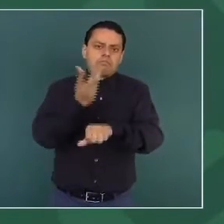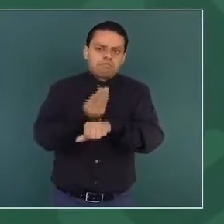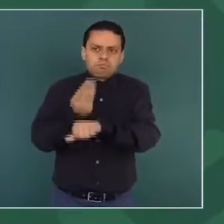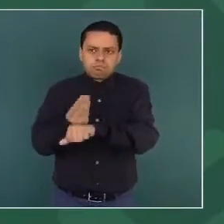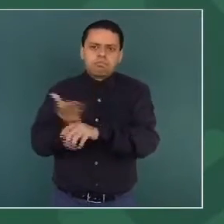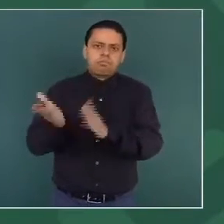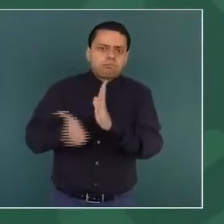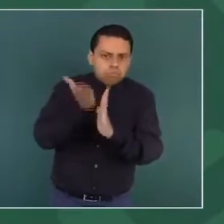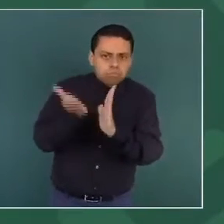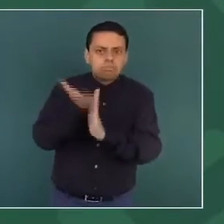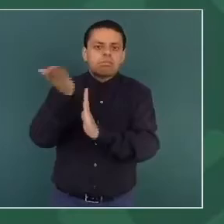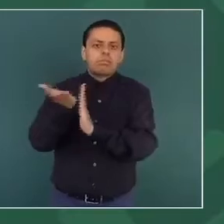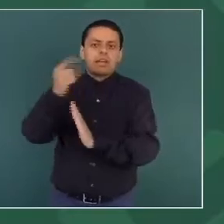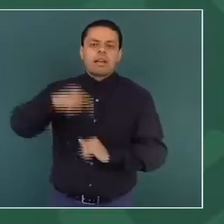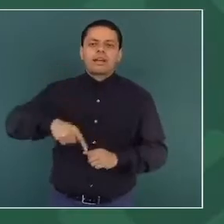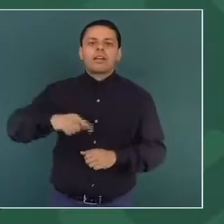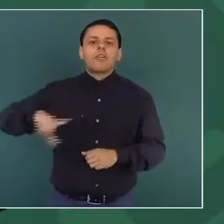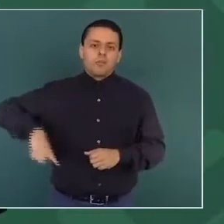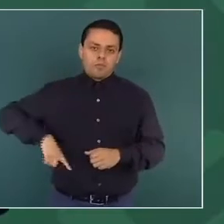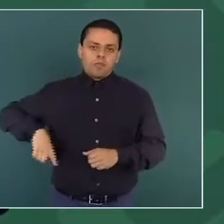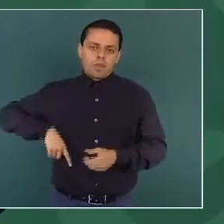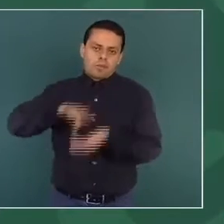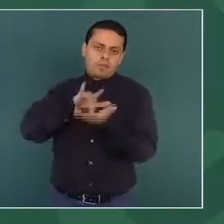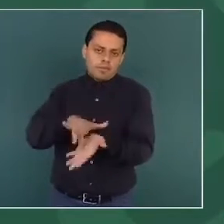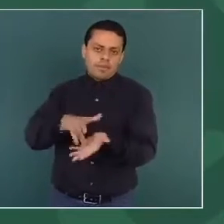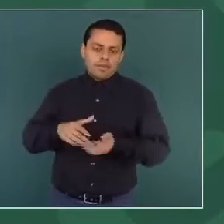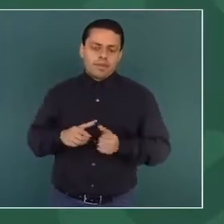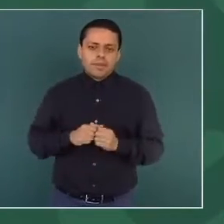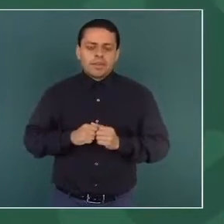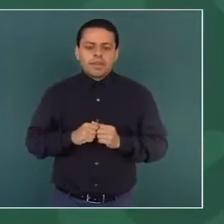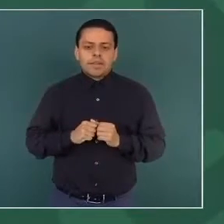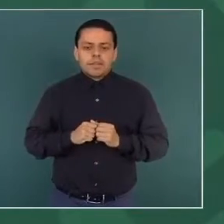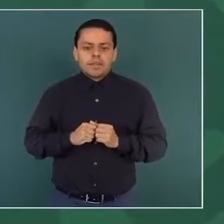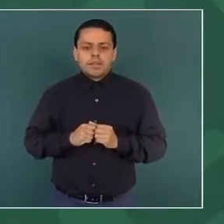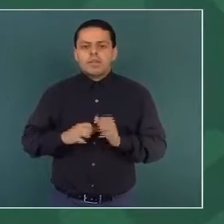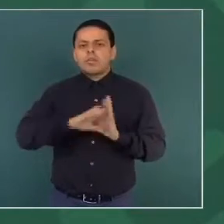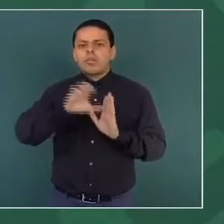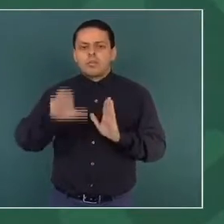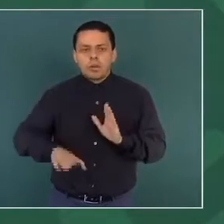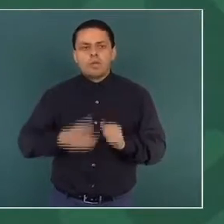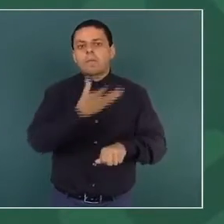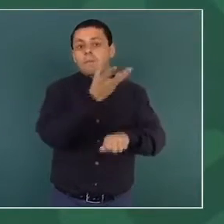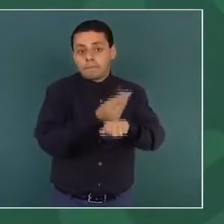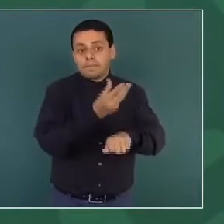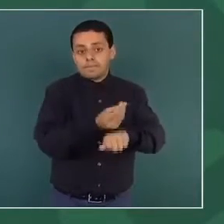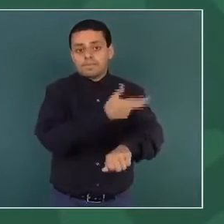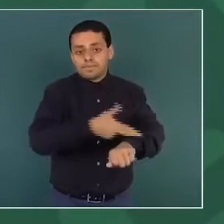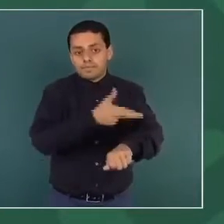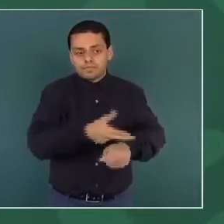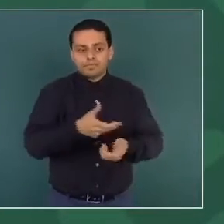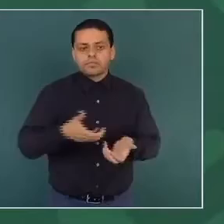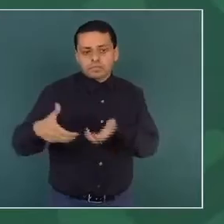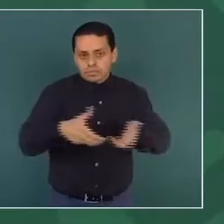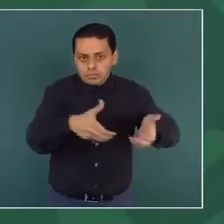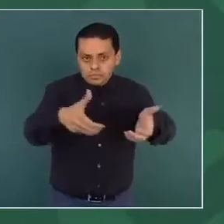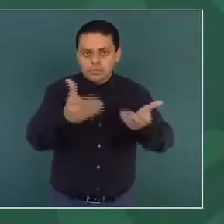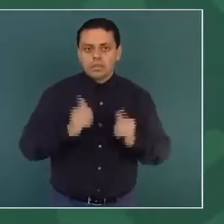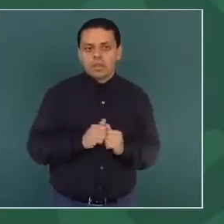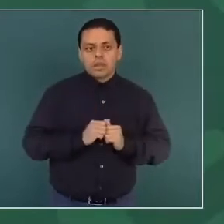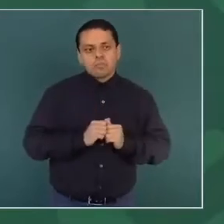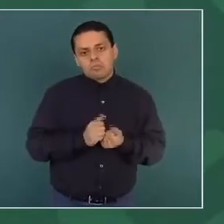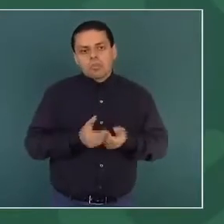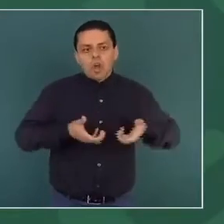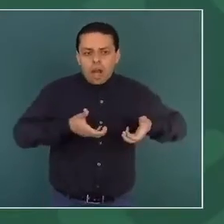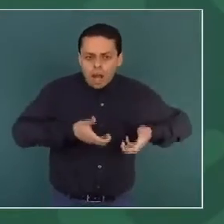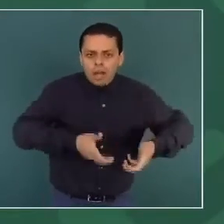al gobierno del Estado, sobre todo en mantenimiento de caminos, de carreteras,